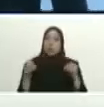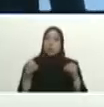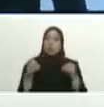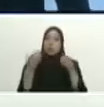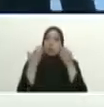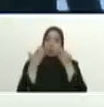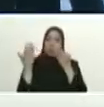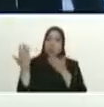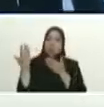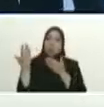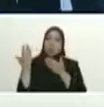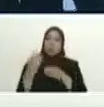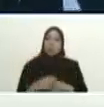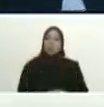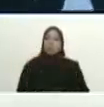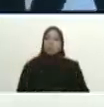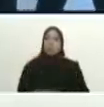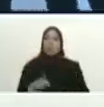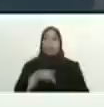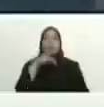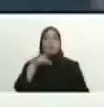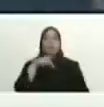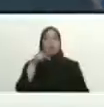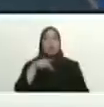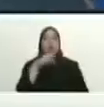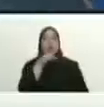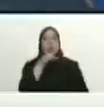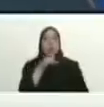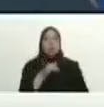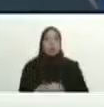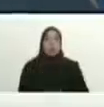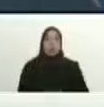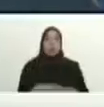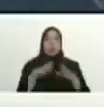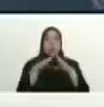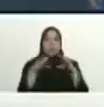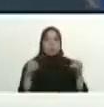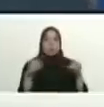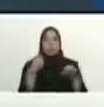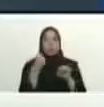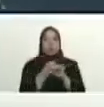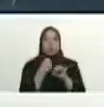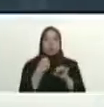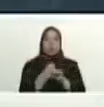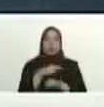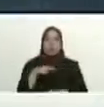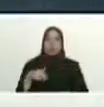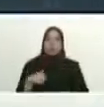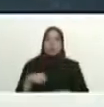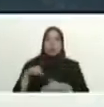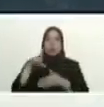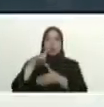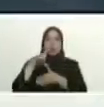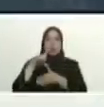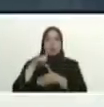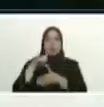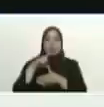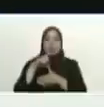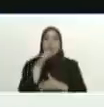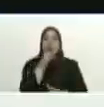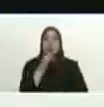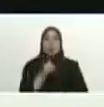panorama geopolítico del mundo todo el panorama geopolítico de América Latina y del Caribe